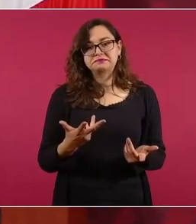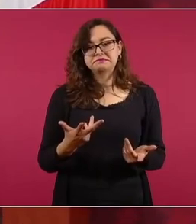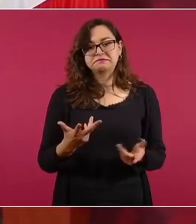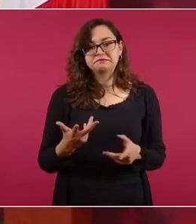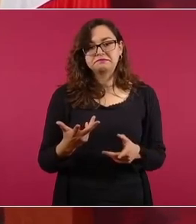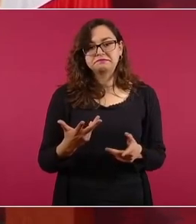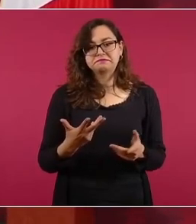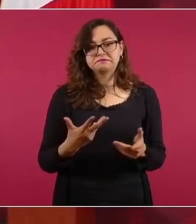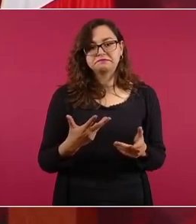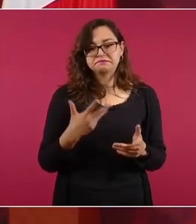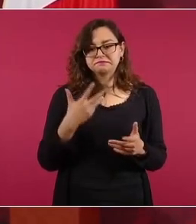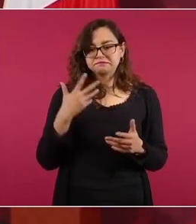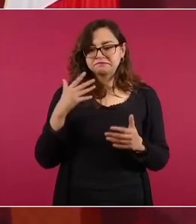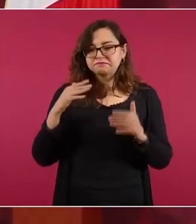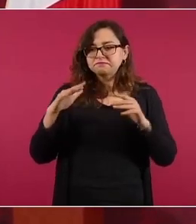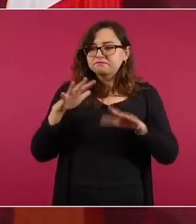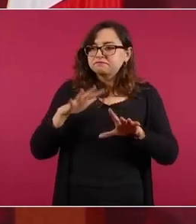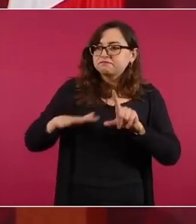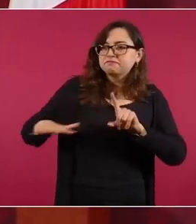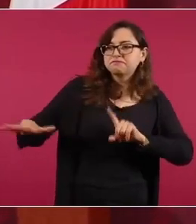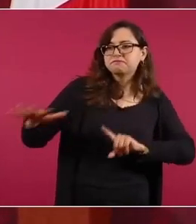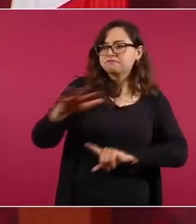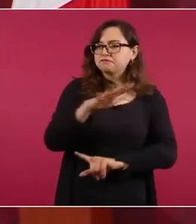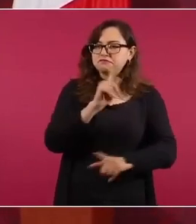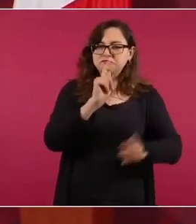al análisis de la realidad